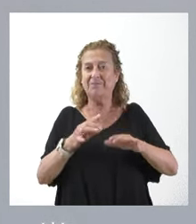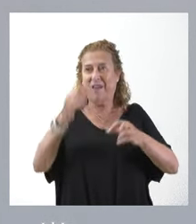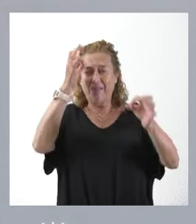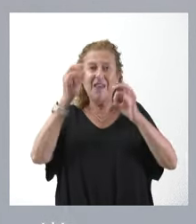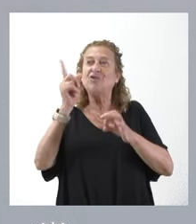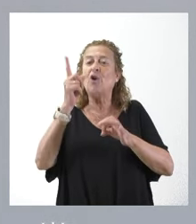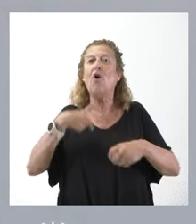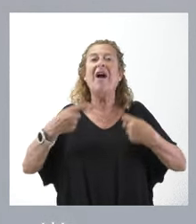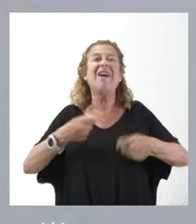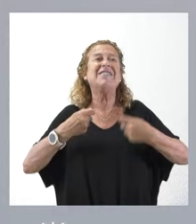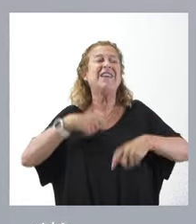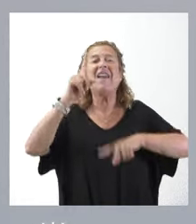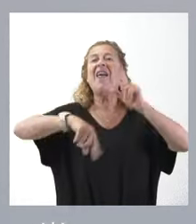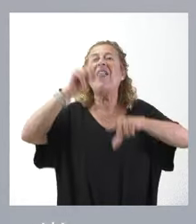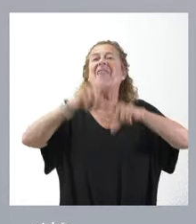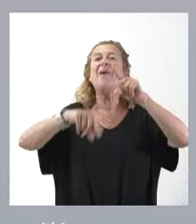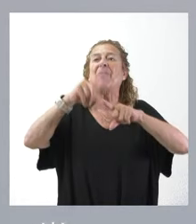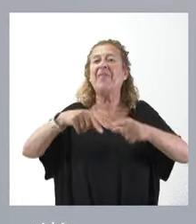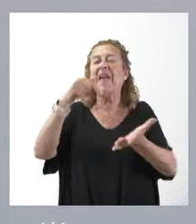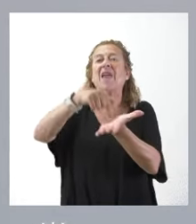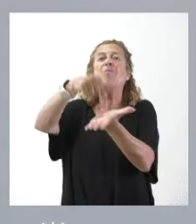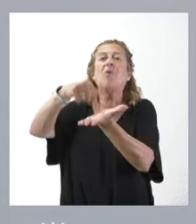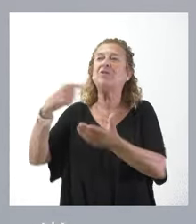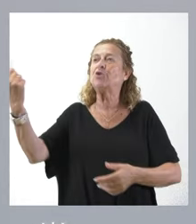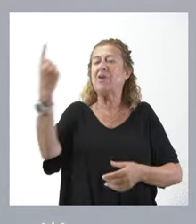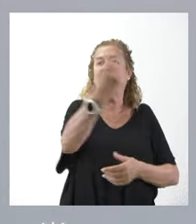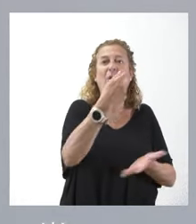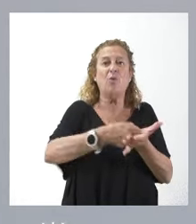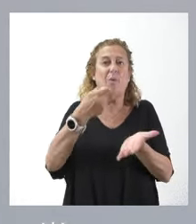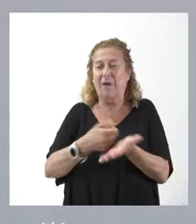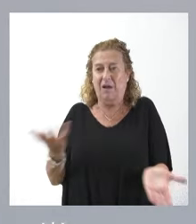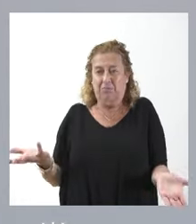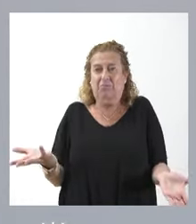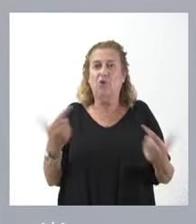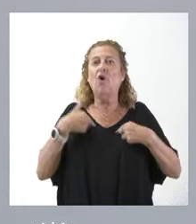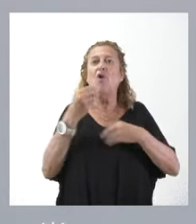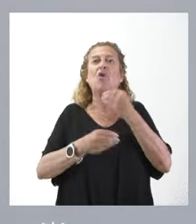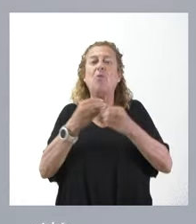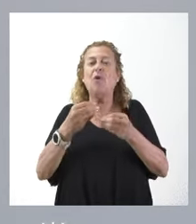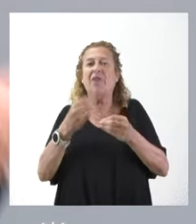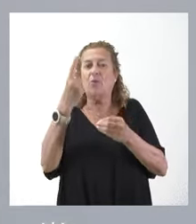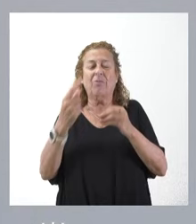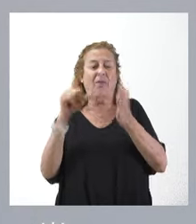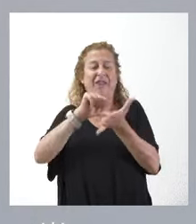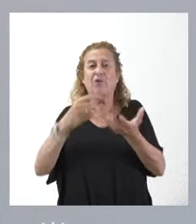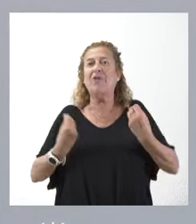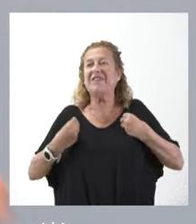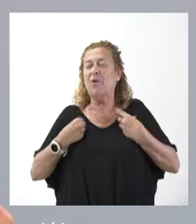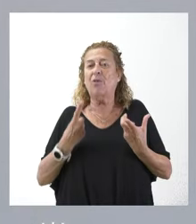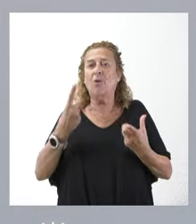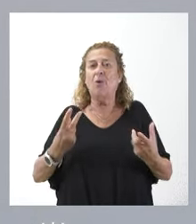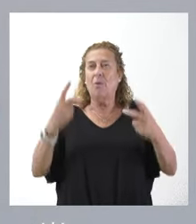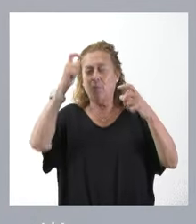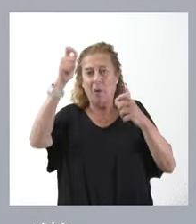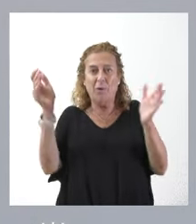gastar en función de los impuestos que se pagan en cada uno de los territorios. No podríamos hacer un centro de salud en un municipio rural